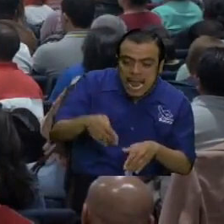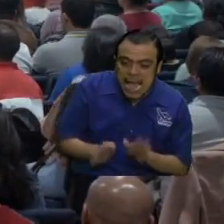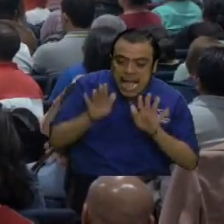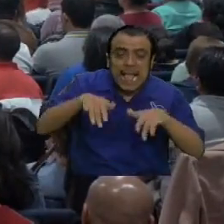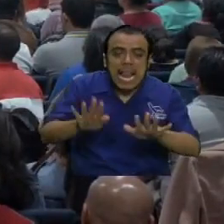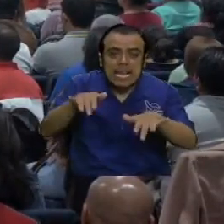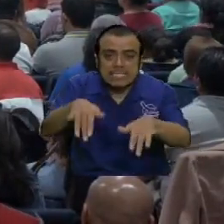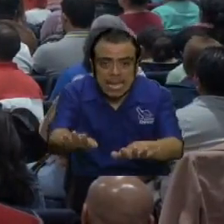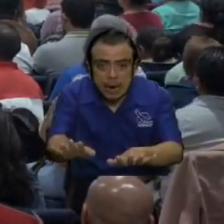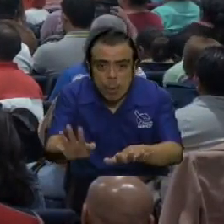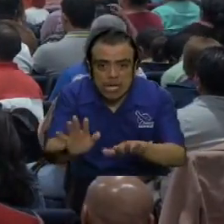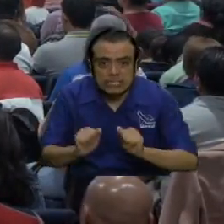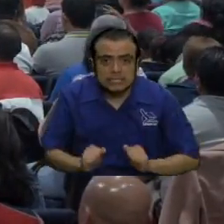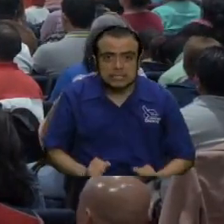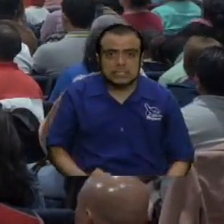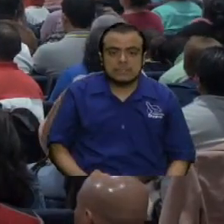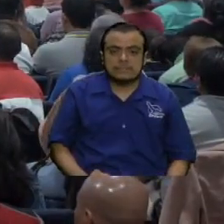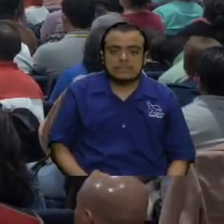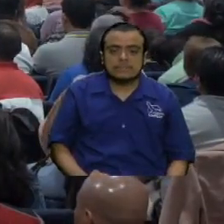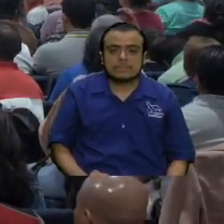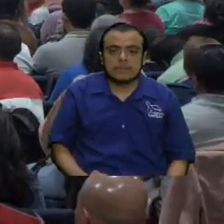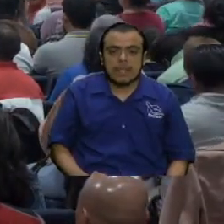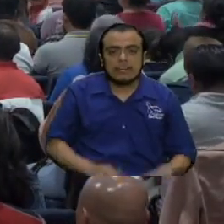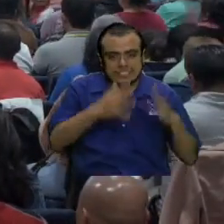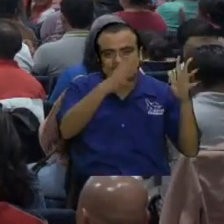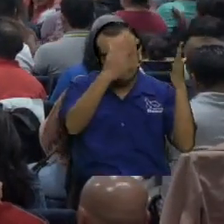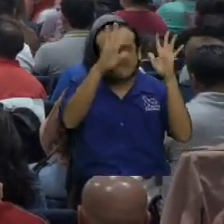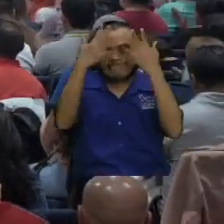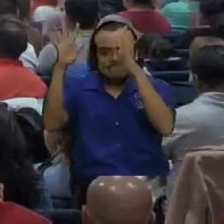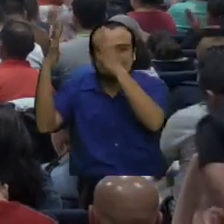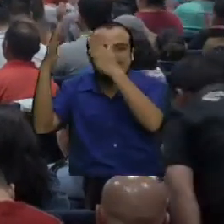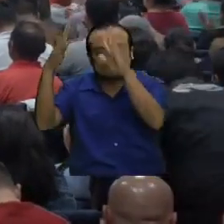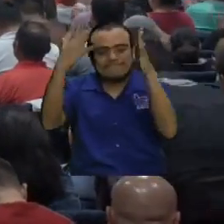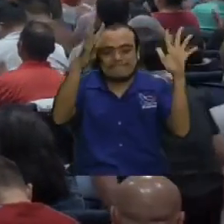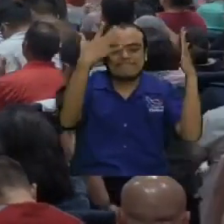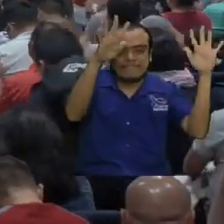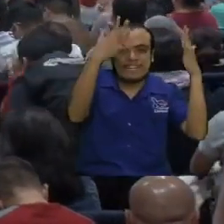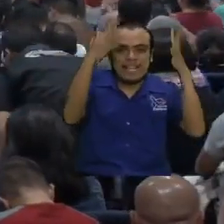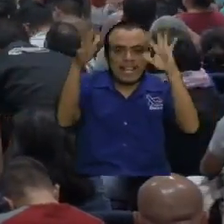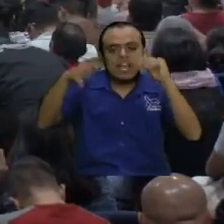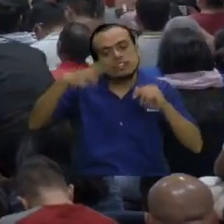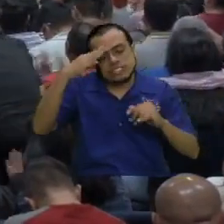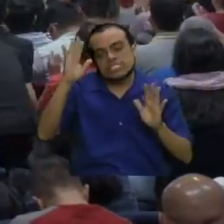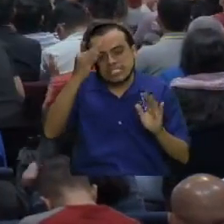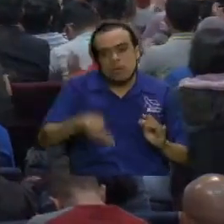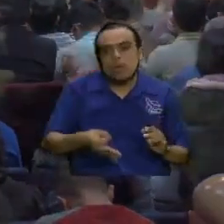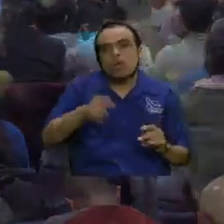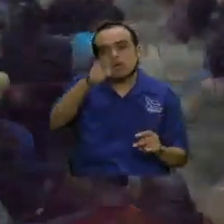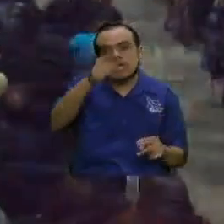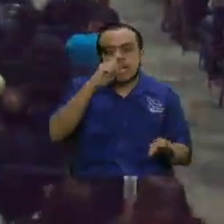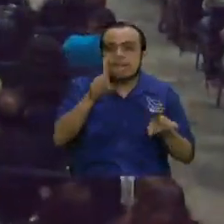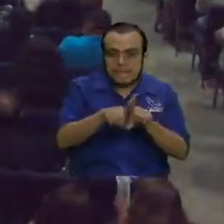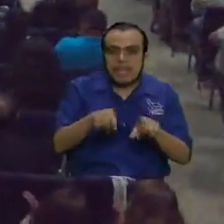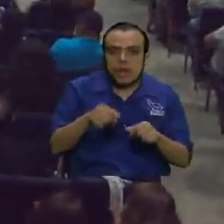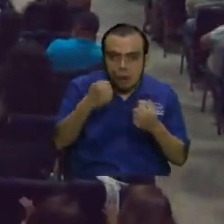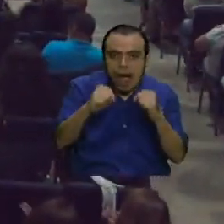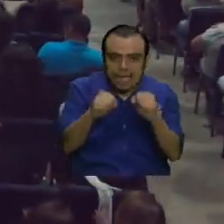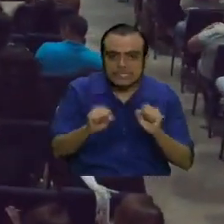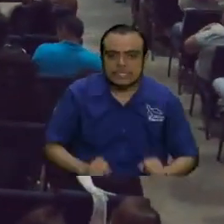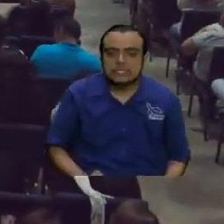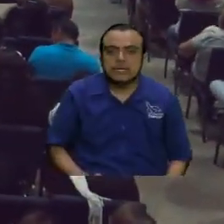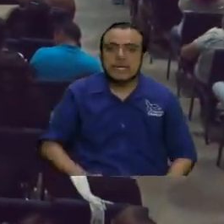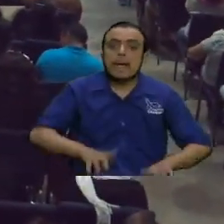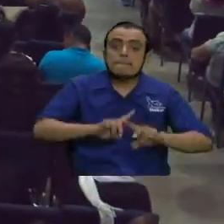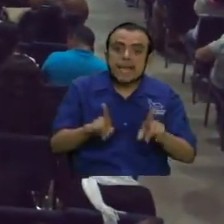aguas en el sentido espiritual. Dele un aplauso al Rey por eso, porque seguramente usted estará dentro de ellos. Sin